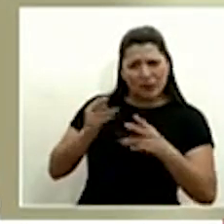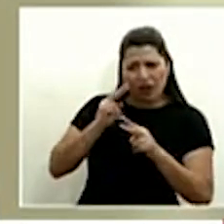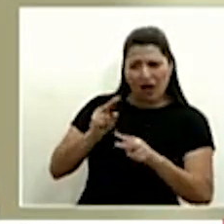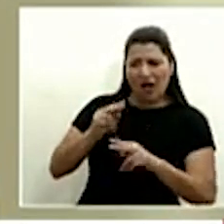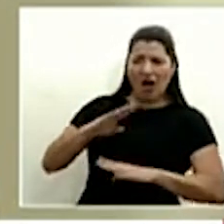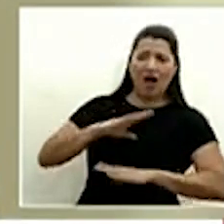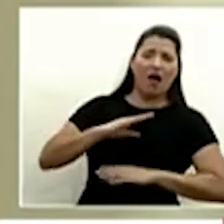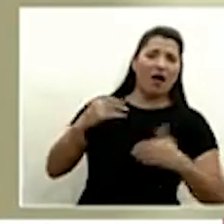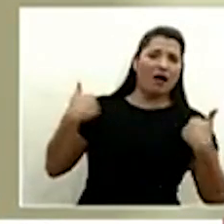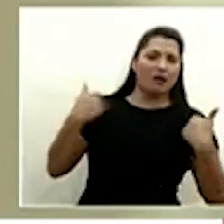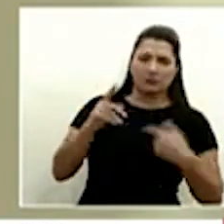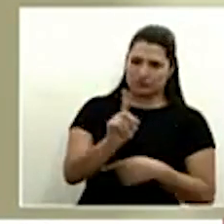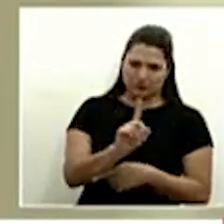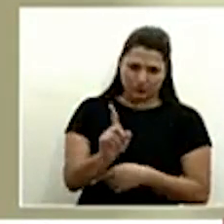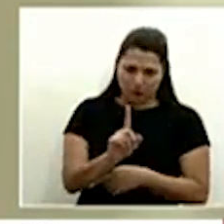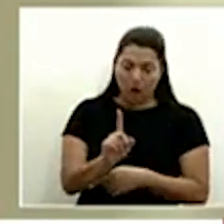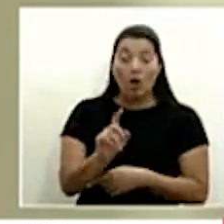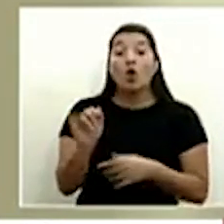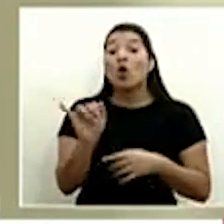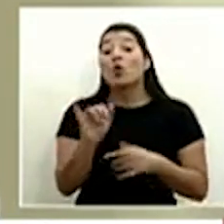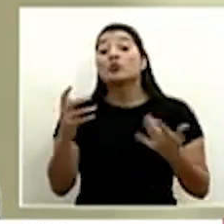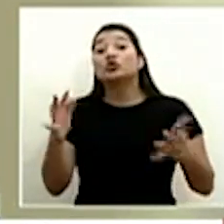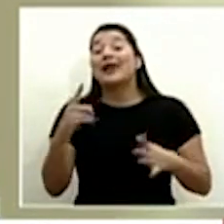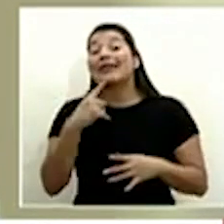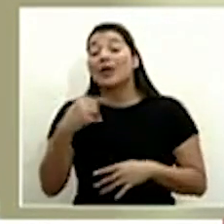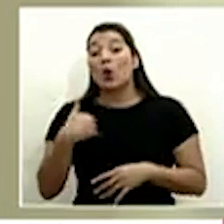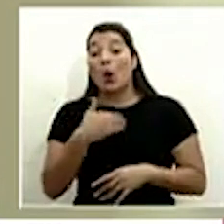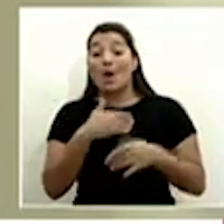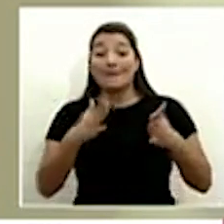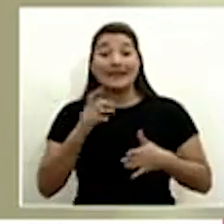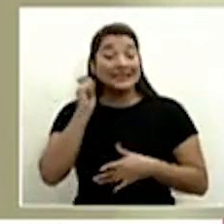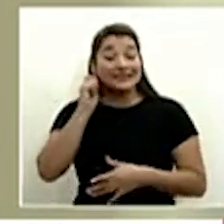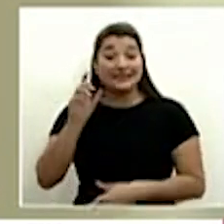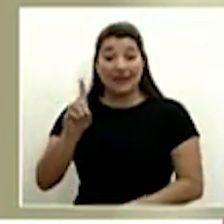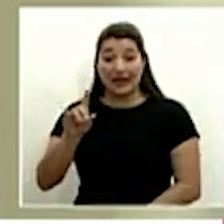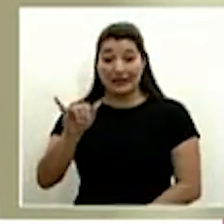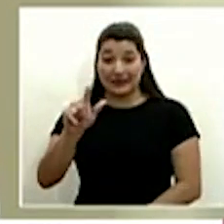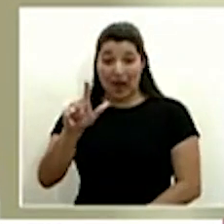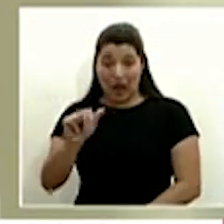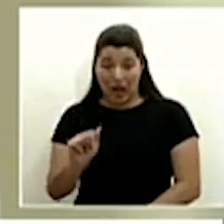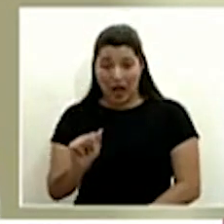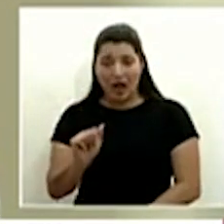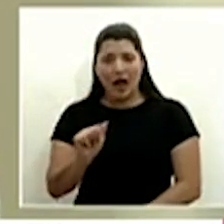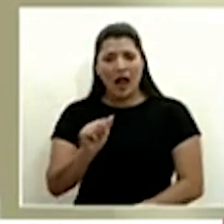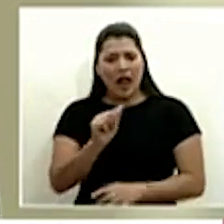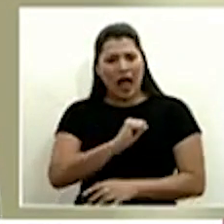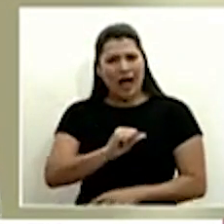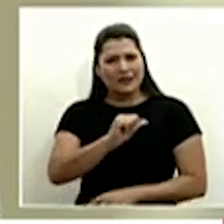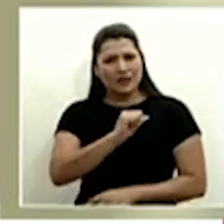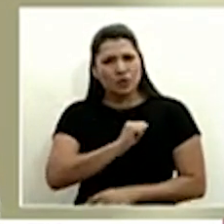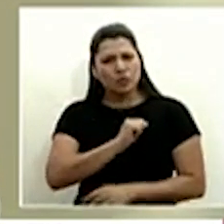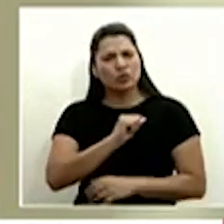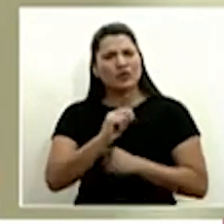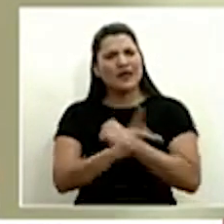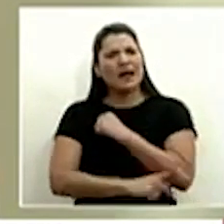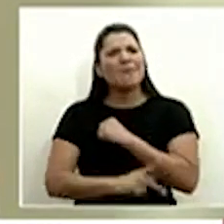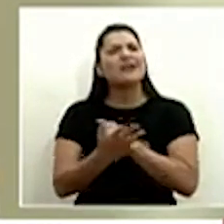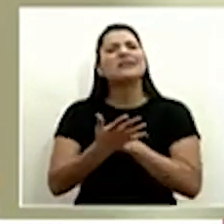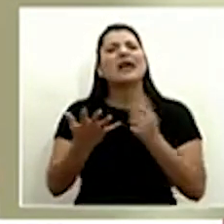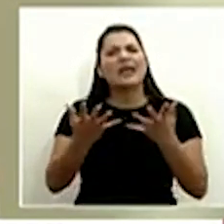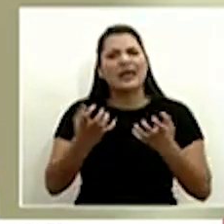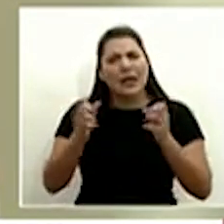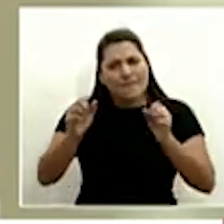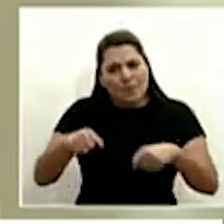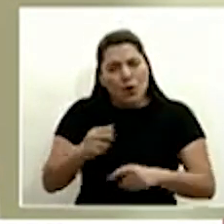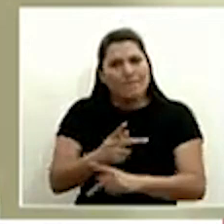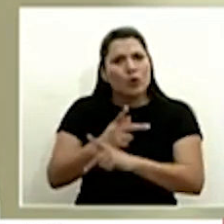ciertamente y lo decía muy bien la ministra Díaz la voluntad del país ha sido dándole protección a todos nuestros